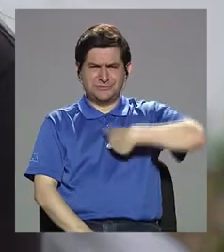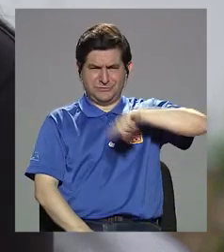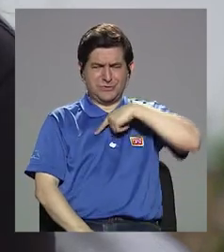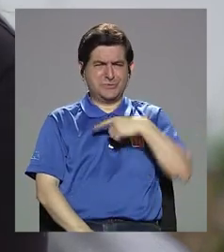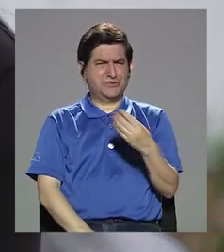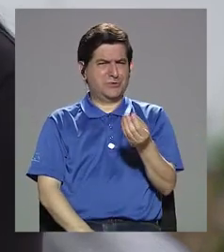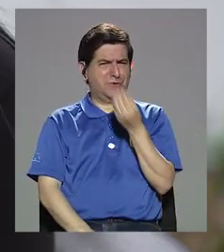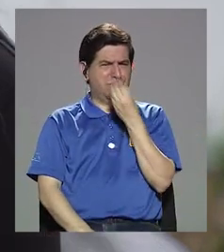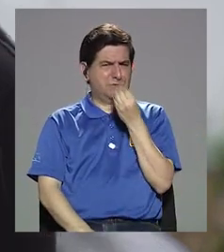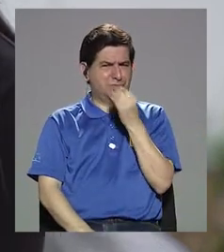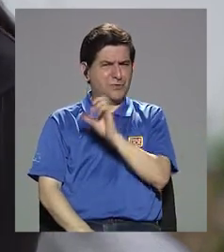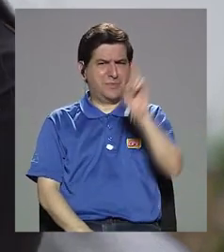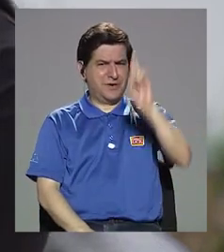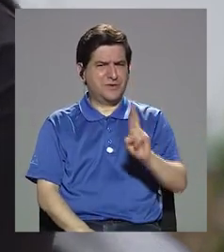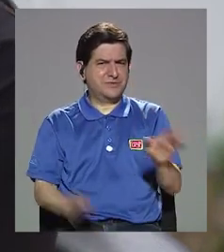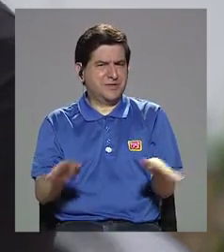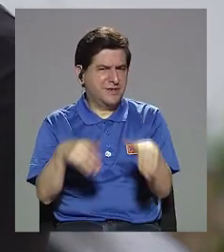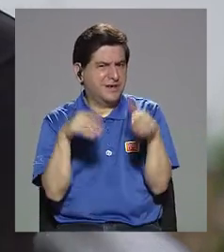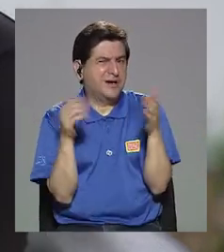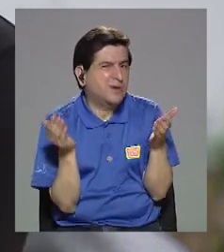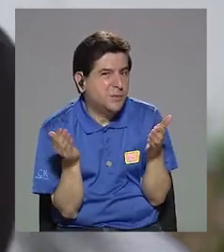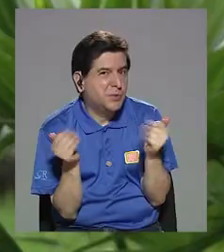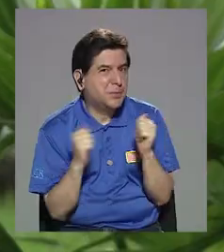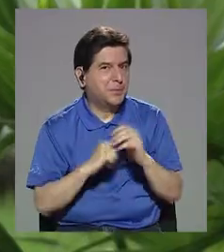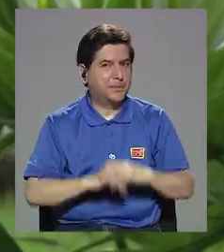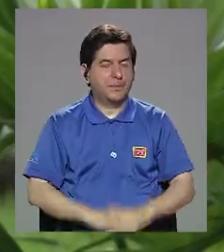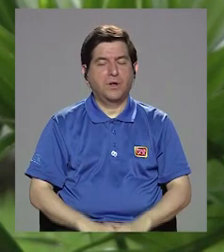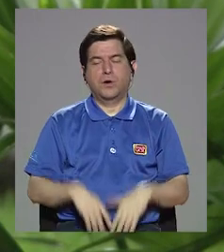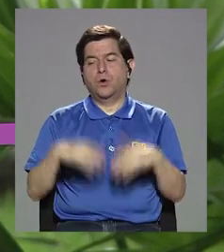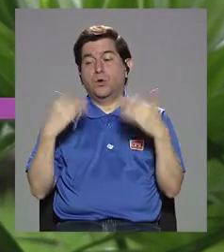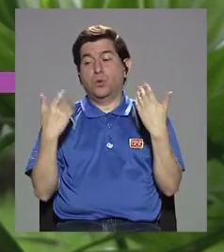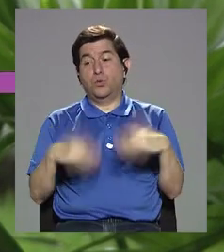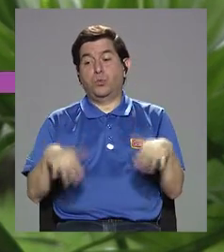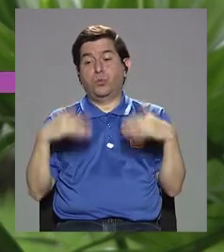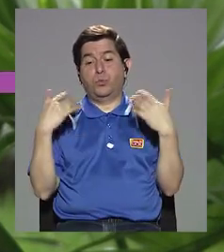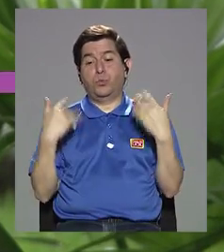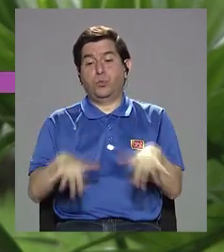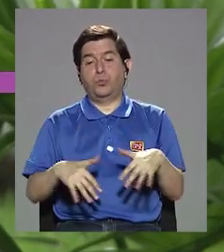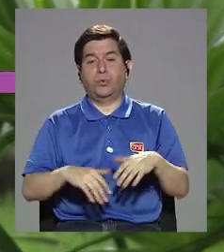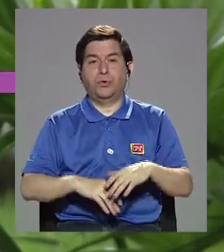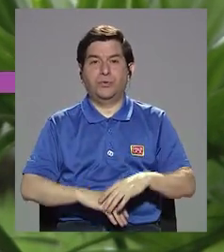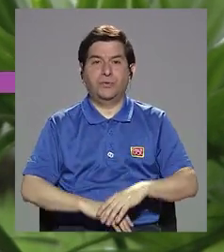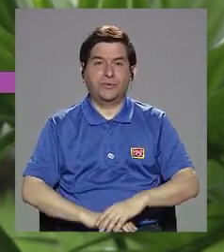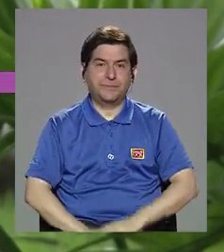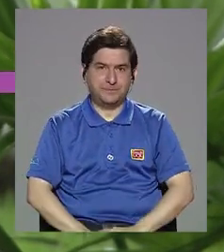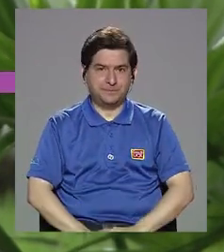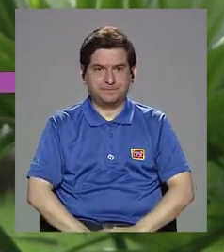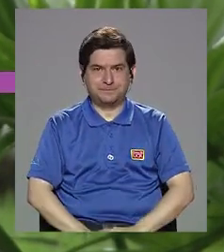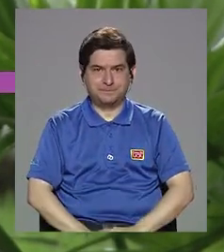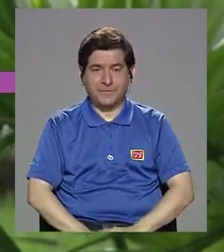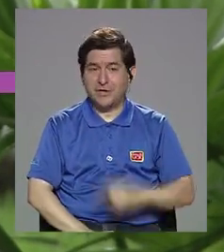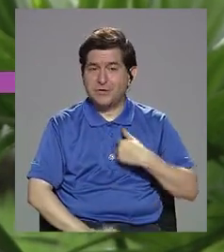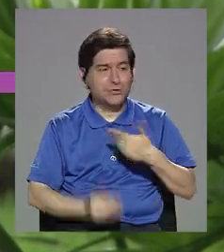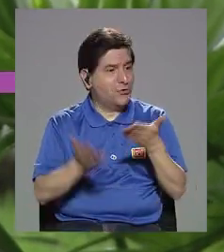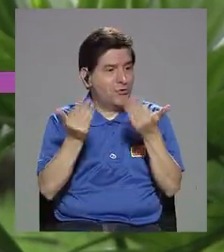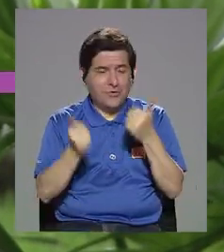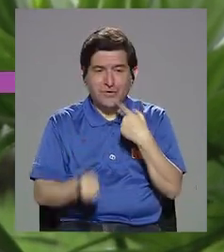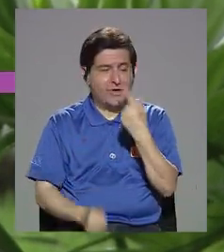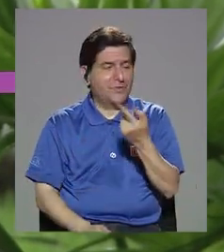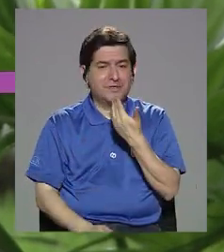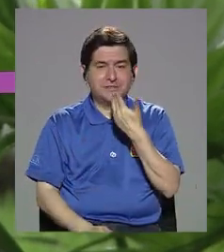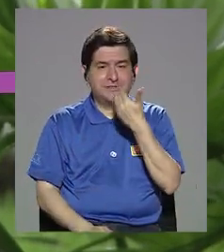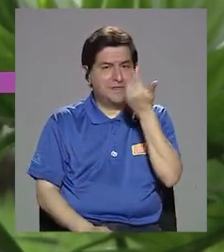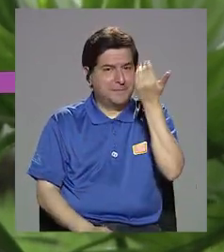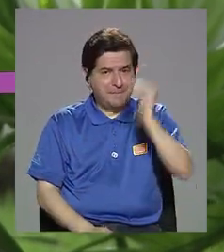¿cómo nos estamos alimentando los costarricenses? Ay Dios mío, bueno, no